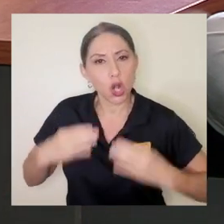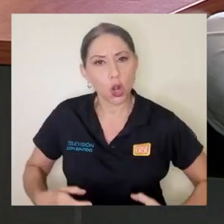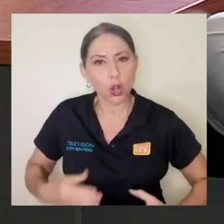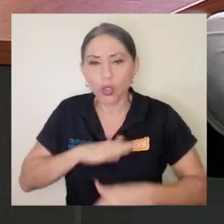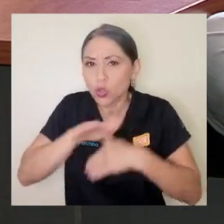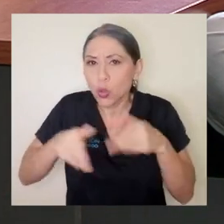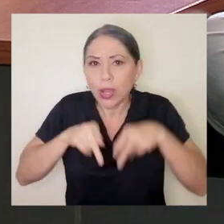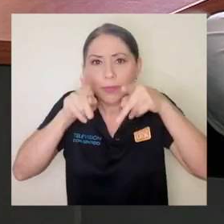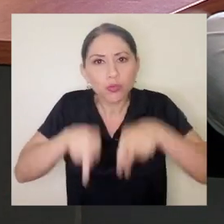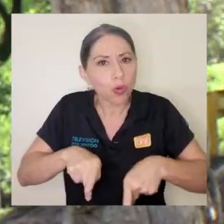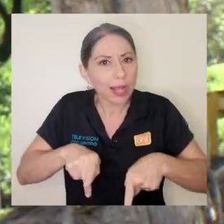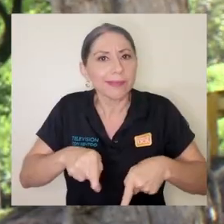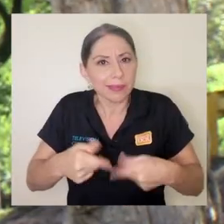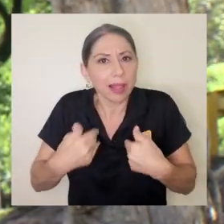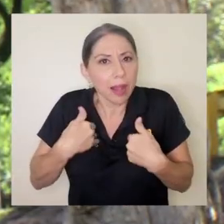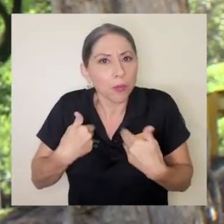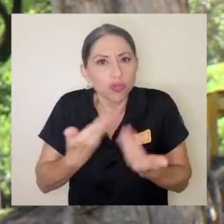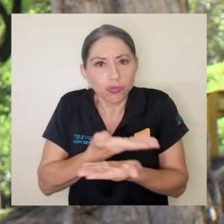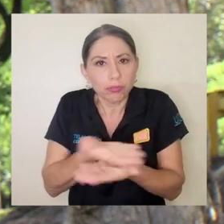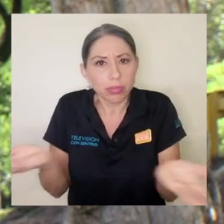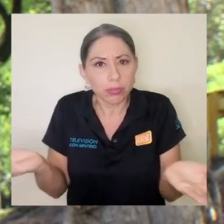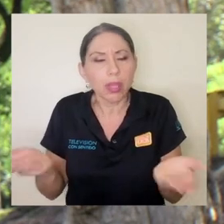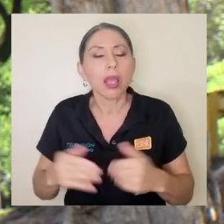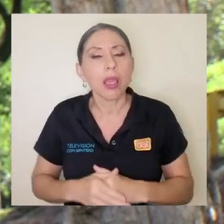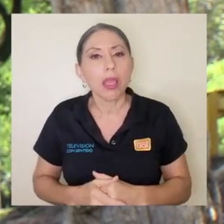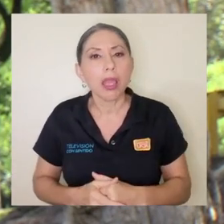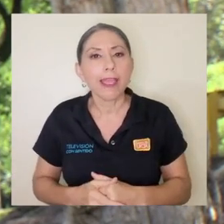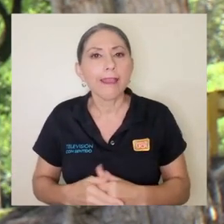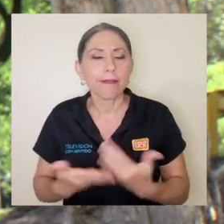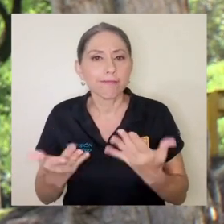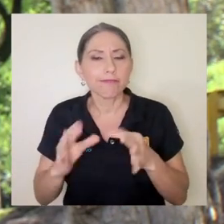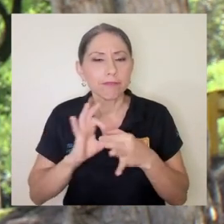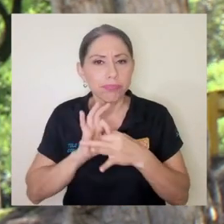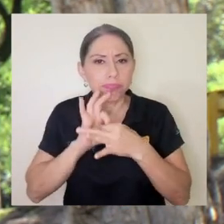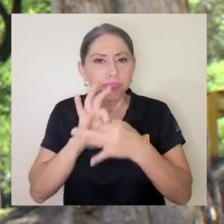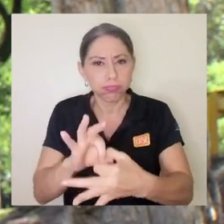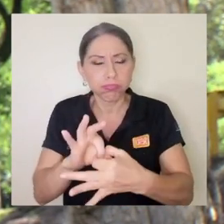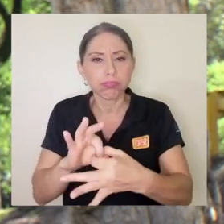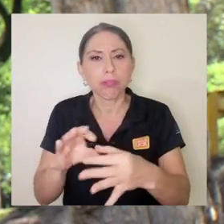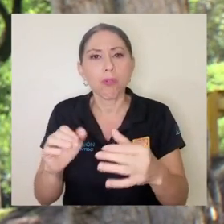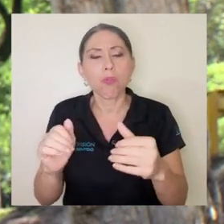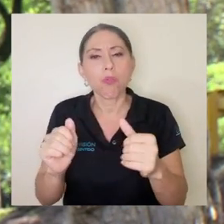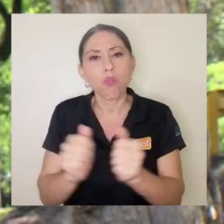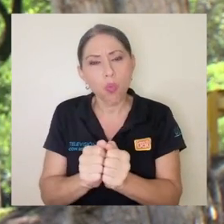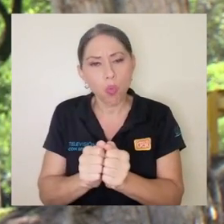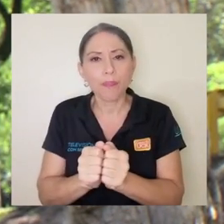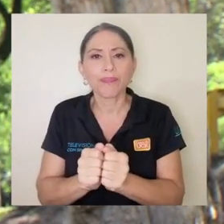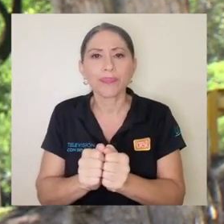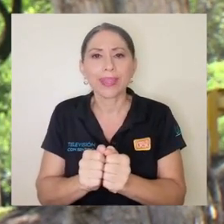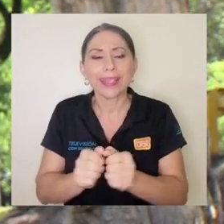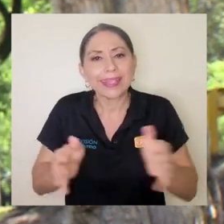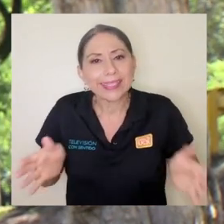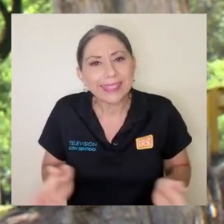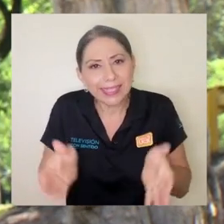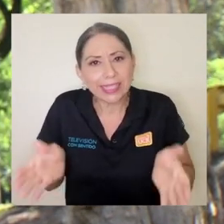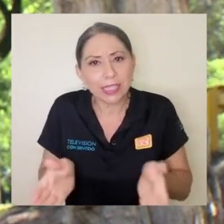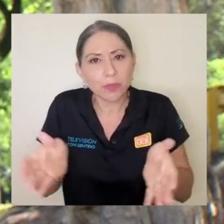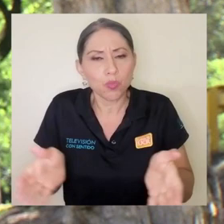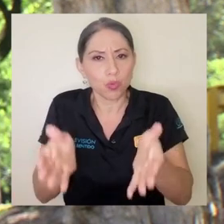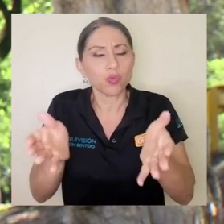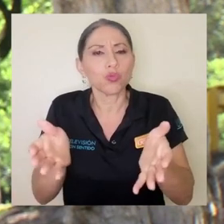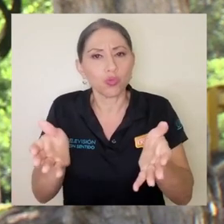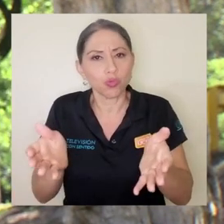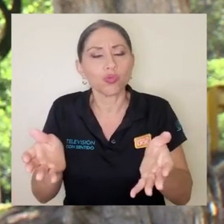psicofisiológicas que todos los seres humanos tenemos y que van a estar asociadas